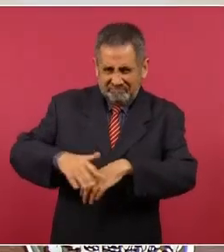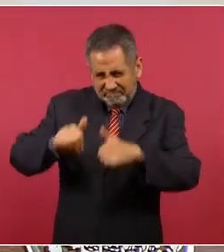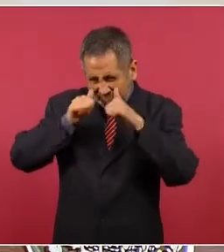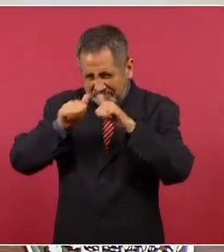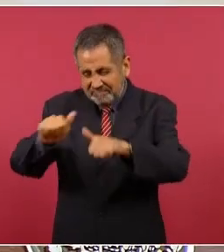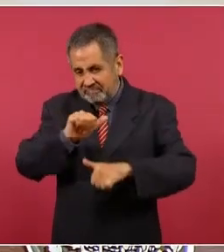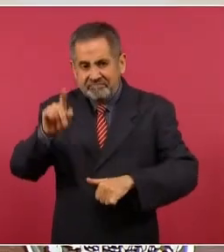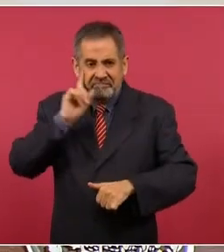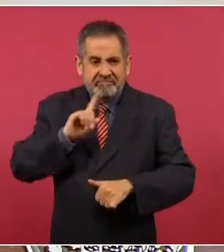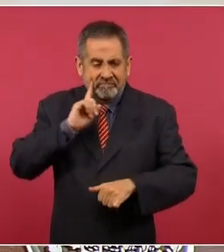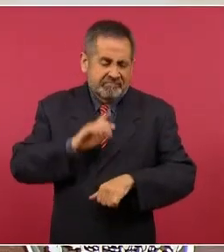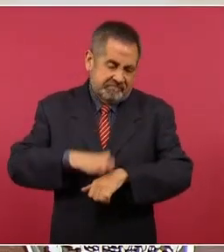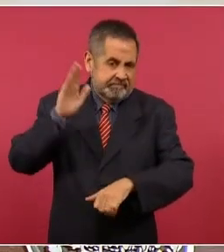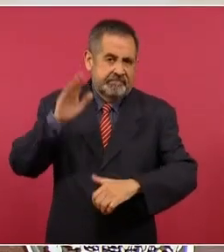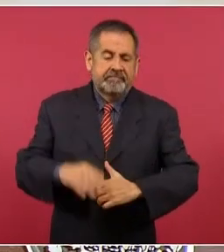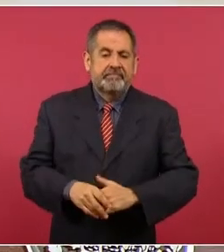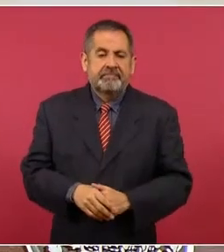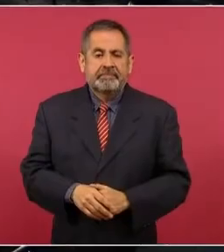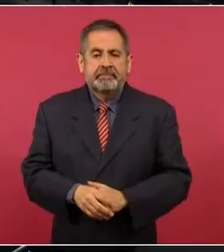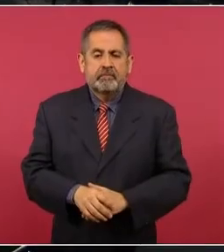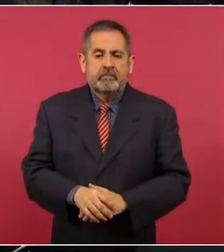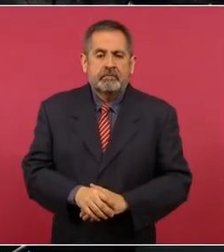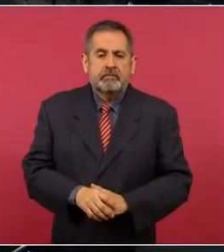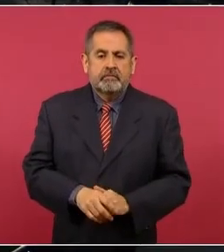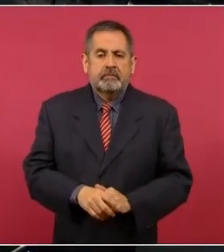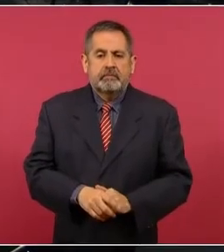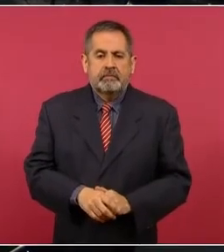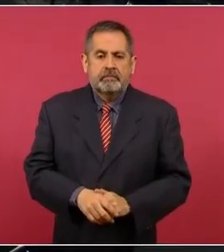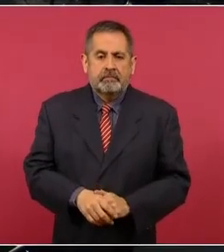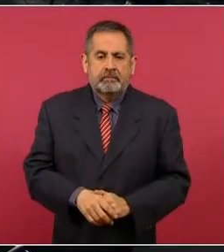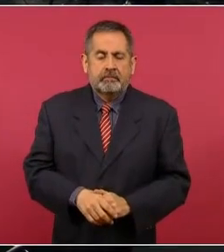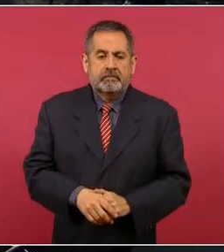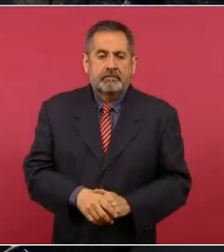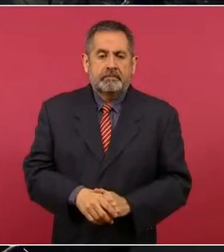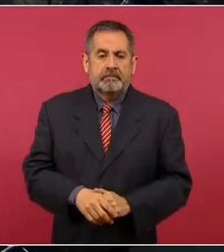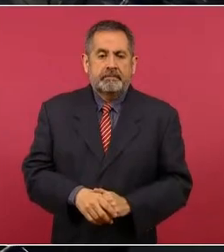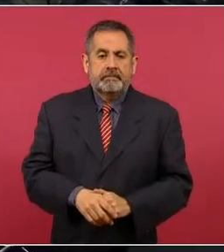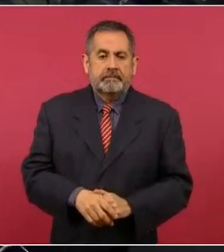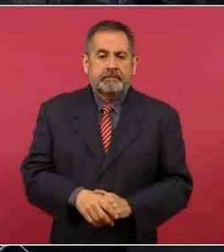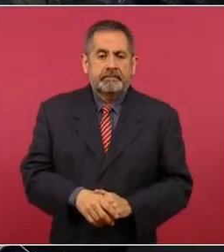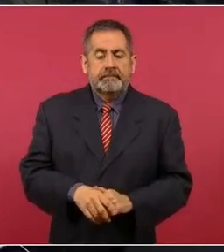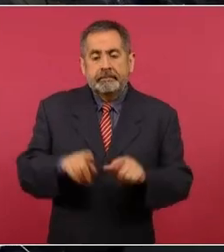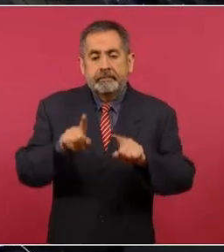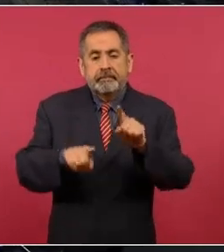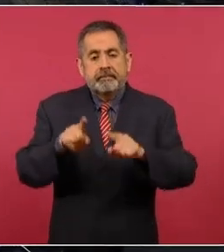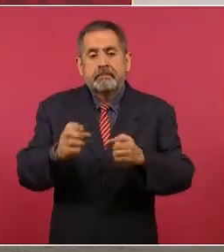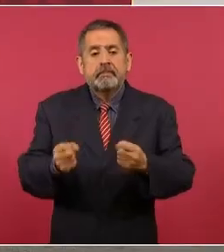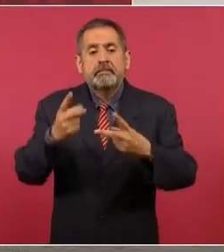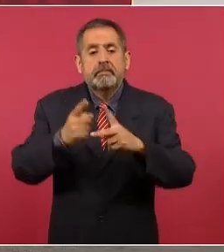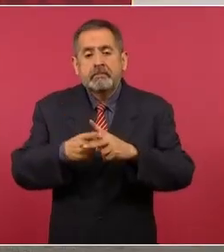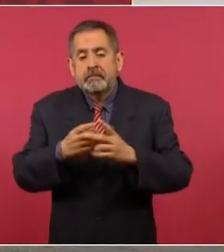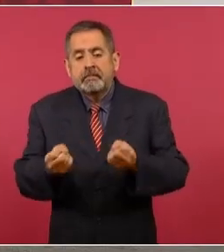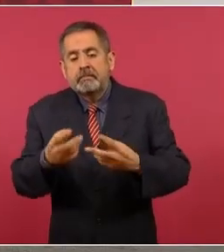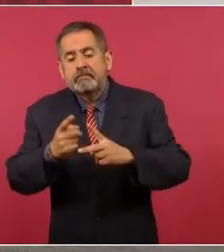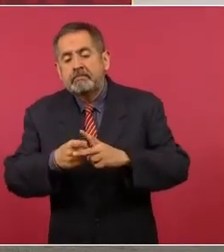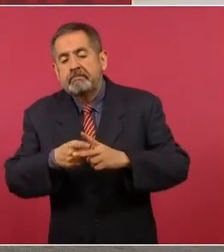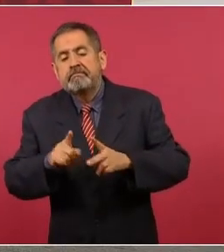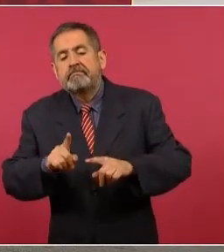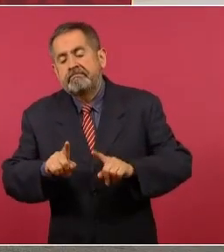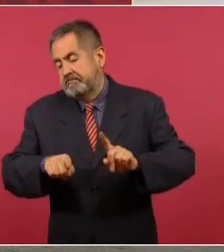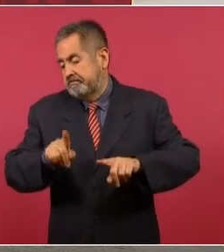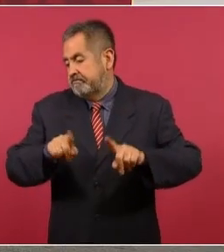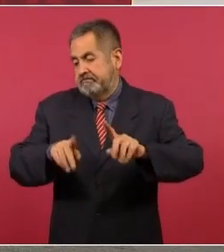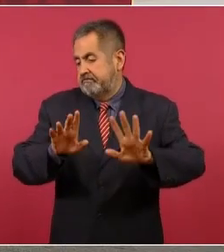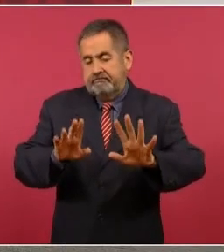¿Y cuál es la cifra que es el feminismo? Pues depende de qué cifra. ¿Se necesitaría de la